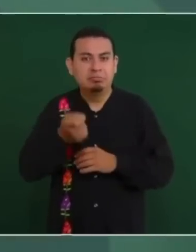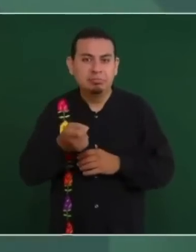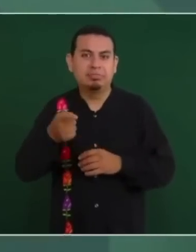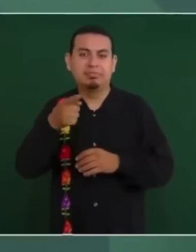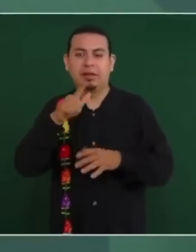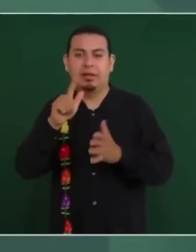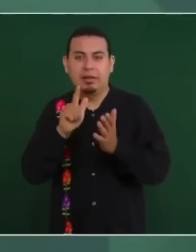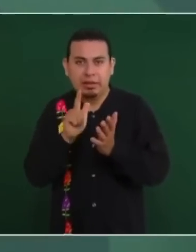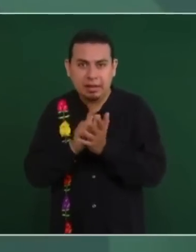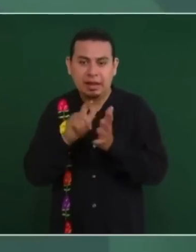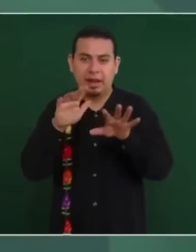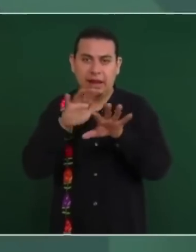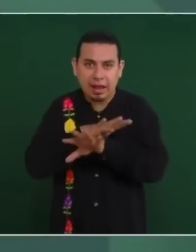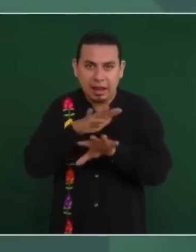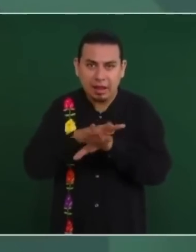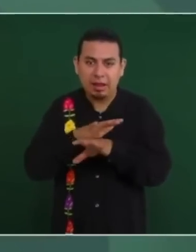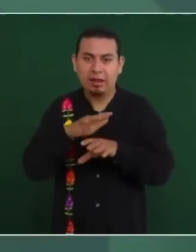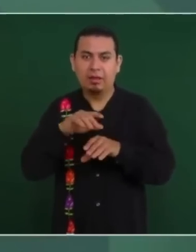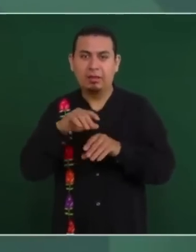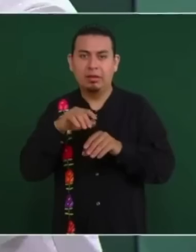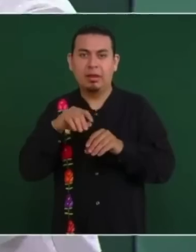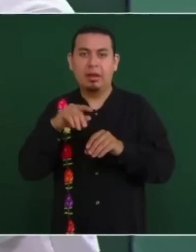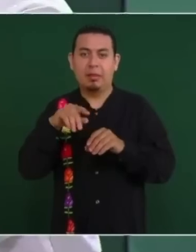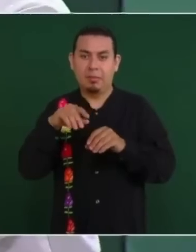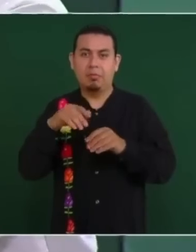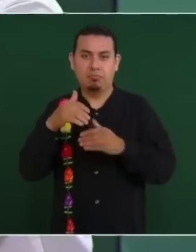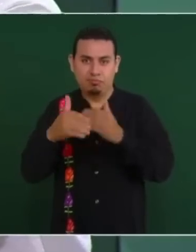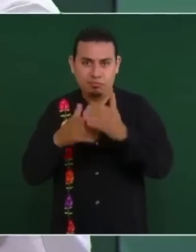de seguir haciendo fraudes,